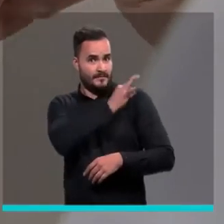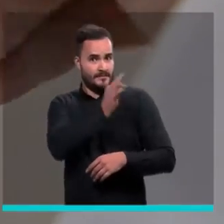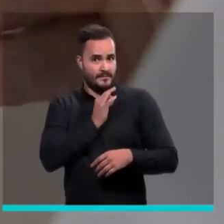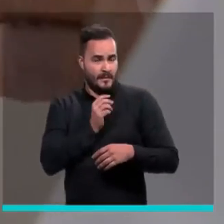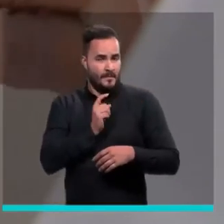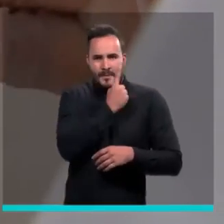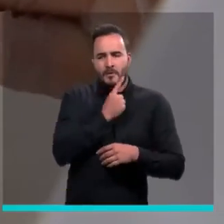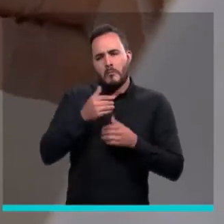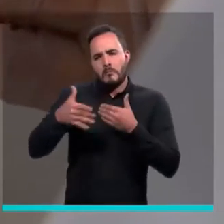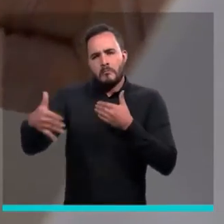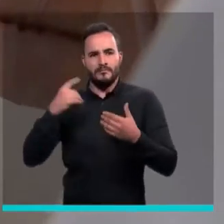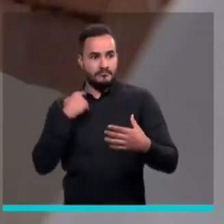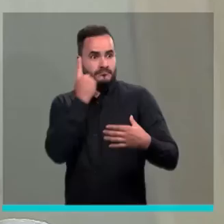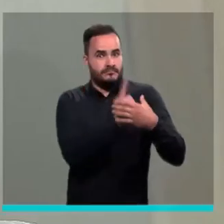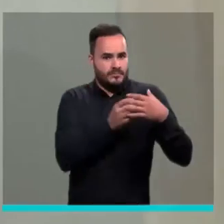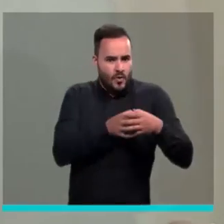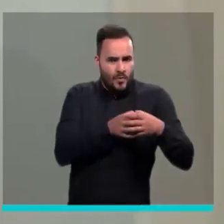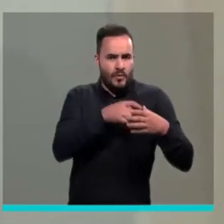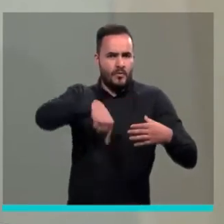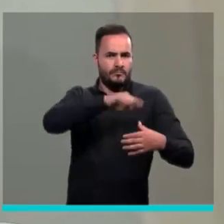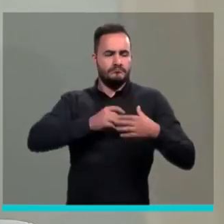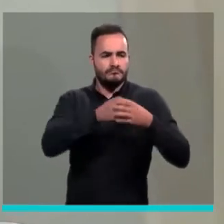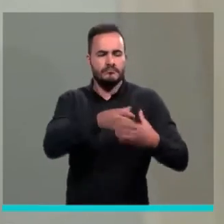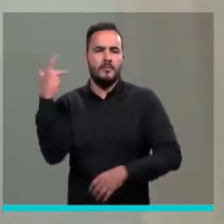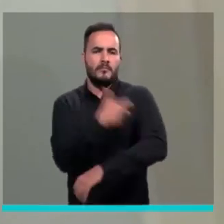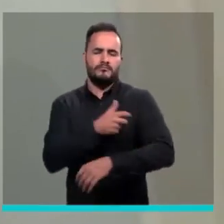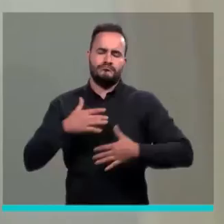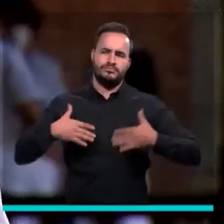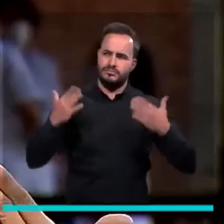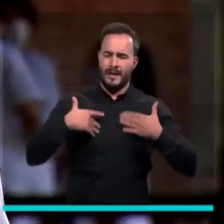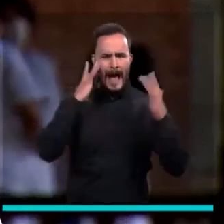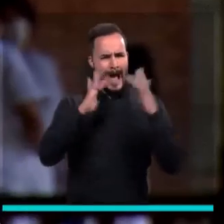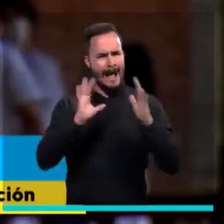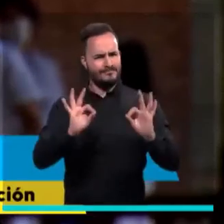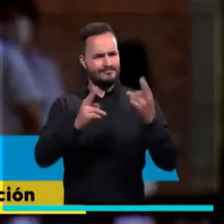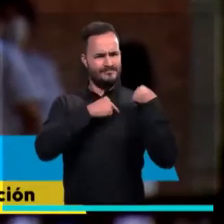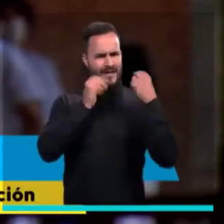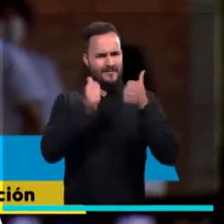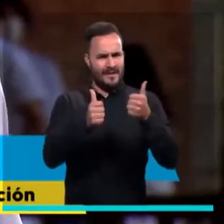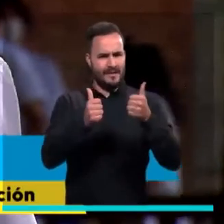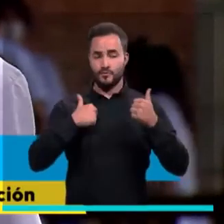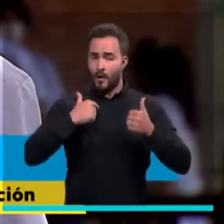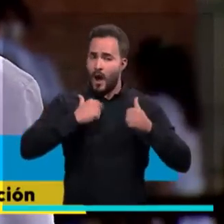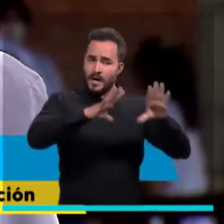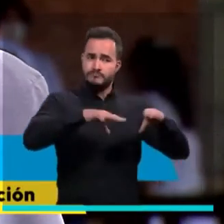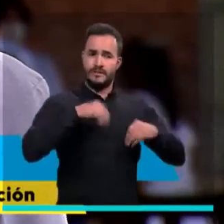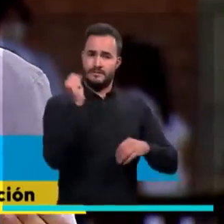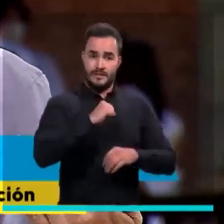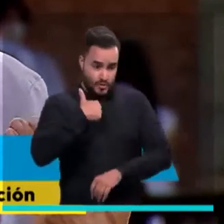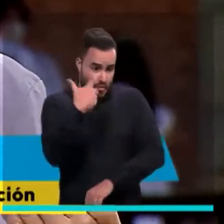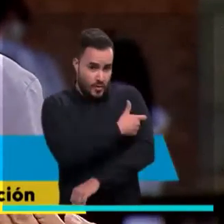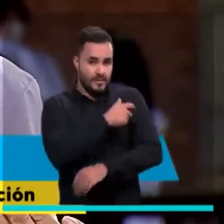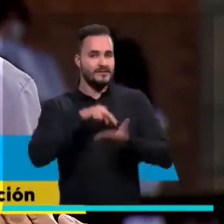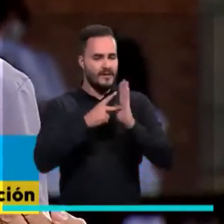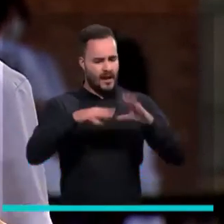Lo veo como un acto de amor, de responsabilidad, porque vacunarnos es decirle